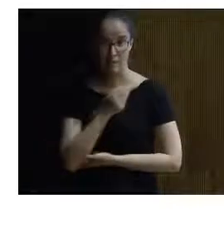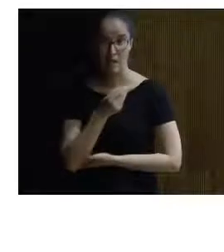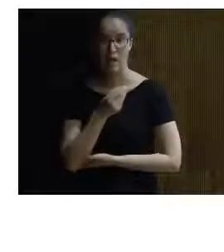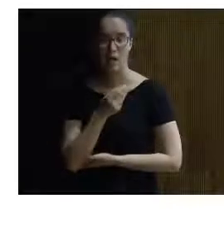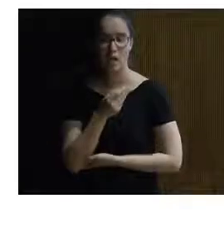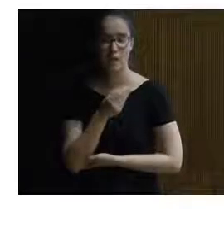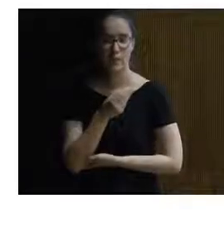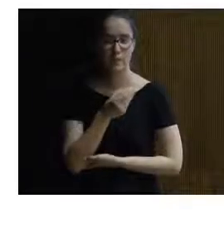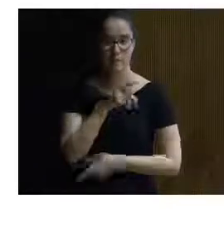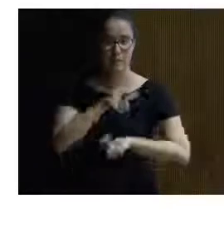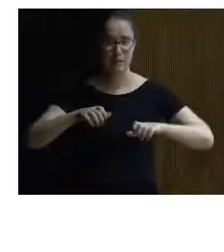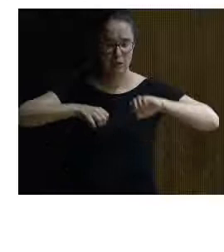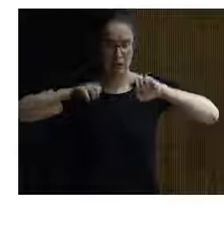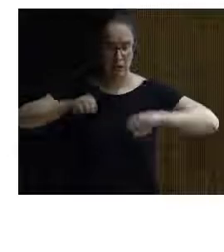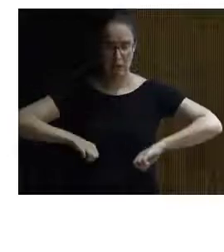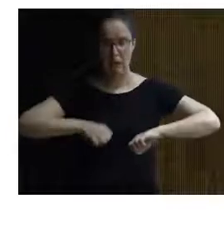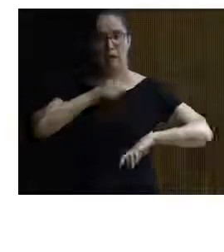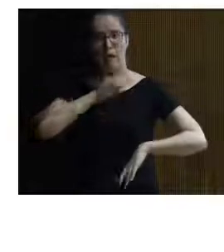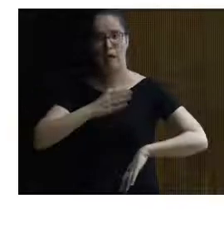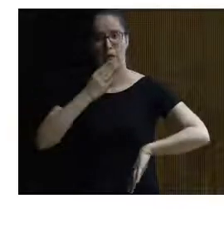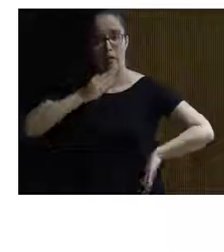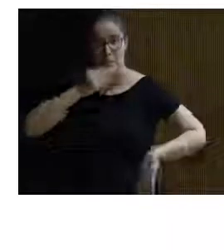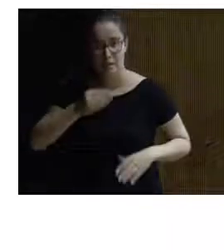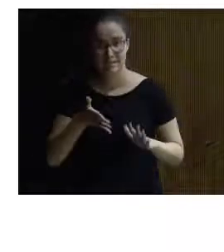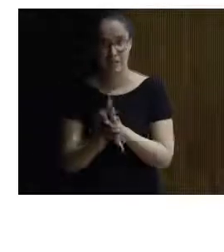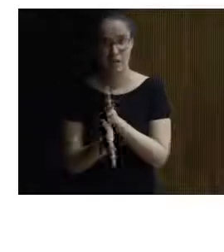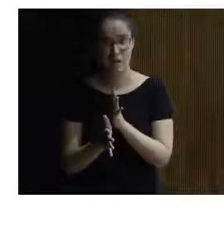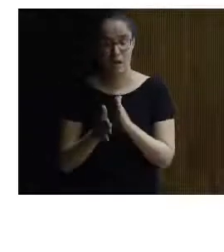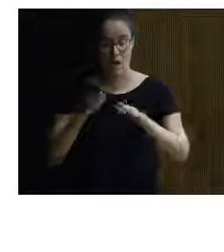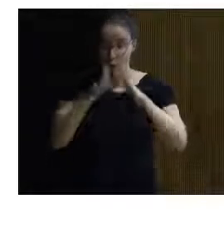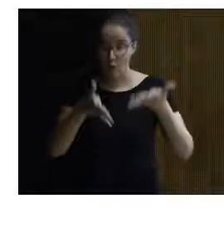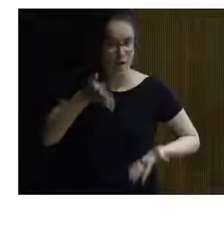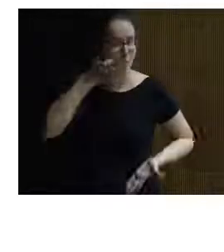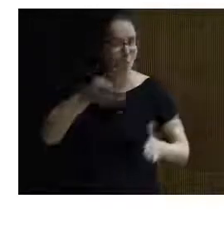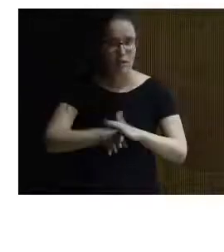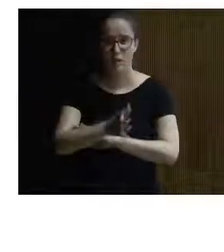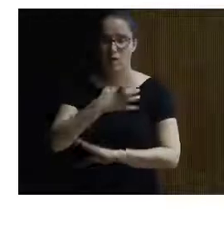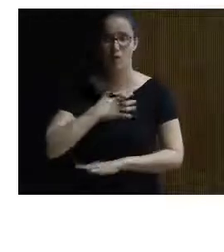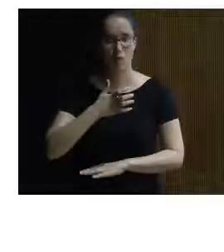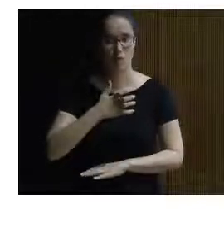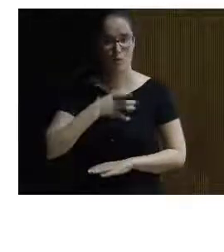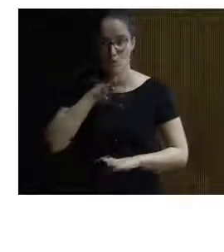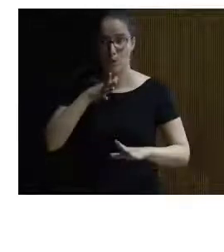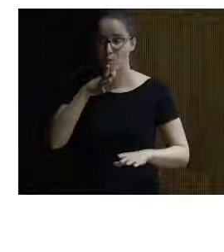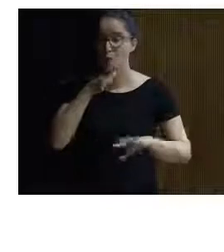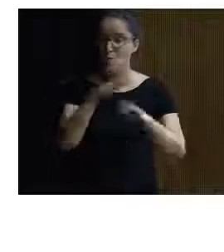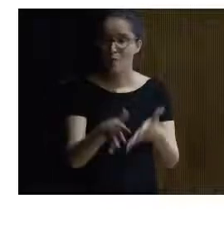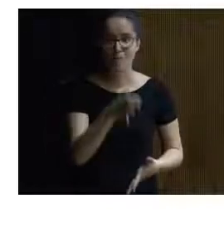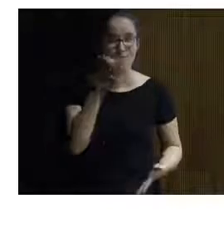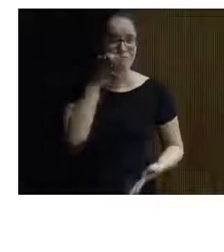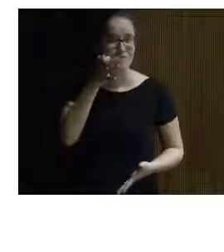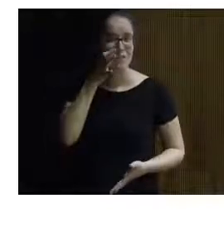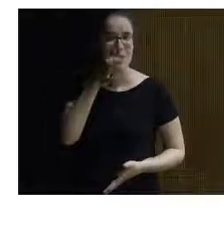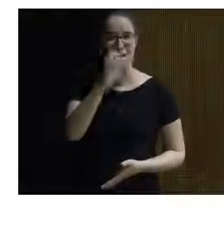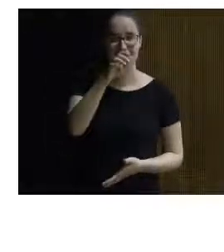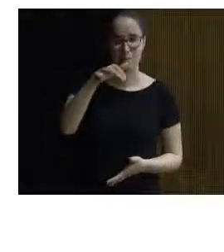mayor que no puede de alguna manera acceder a las cuevas originales porque las cuevas originales Tito Bustillo